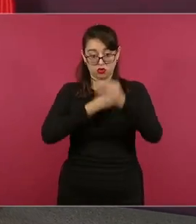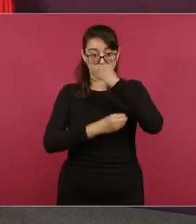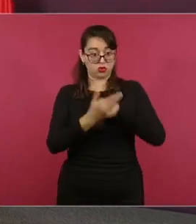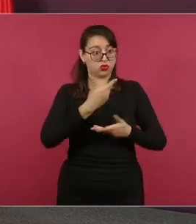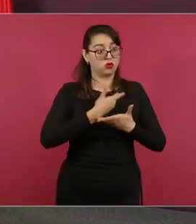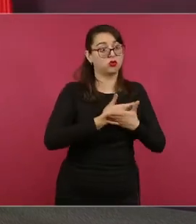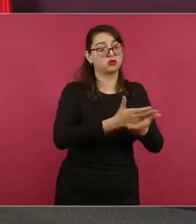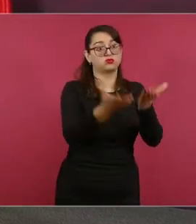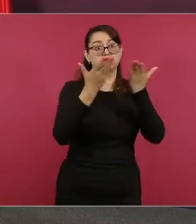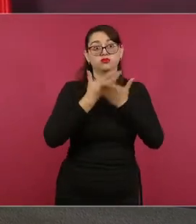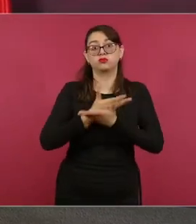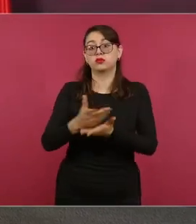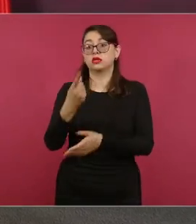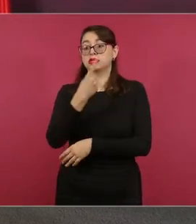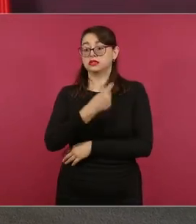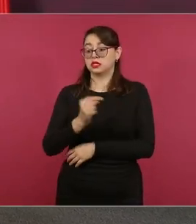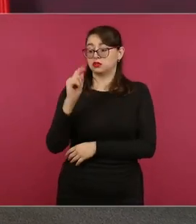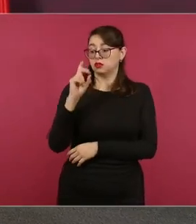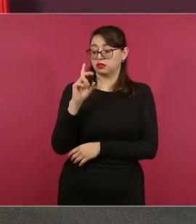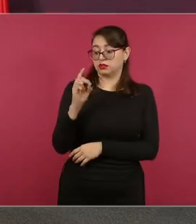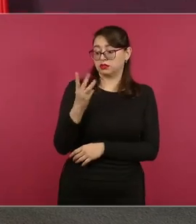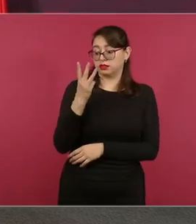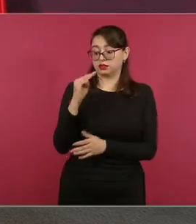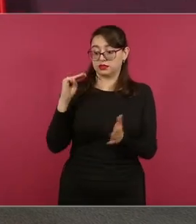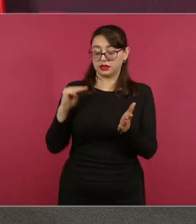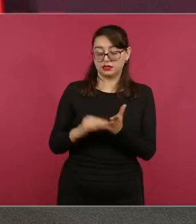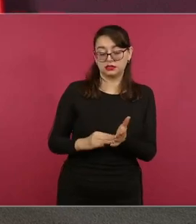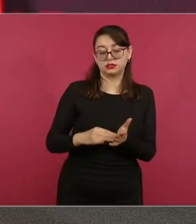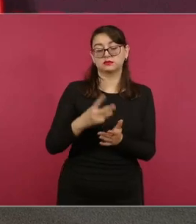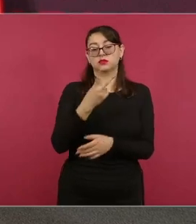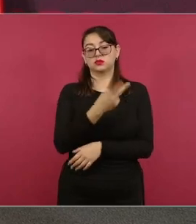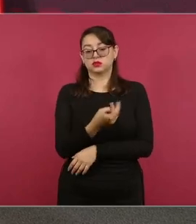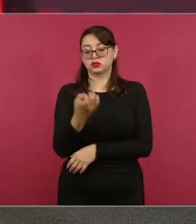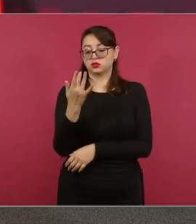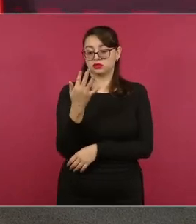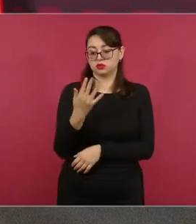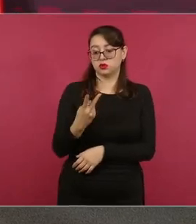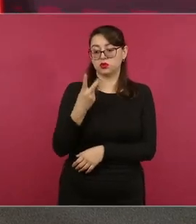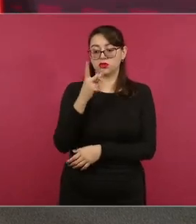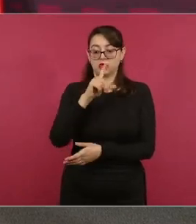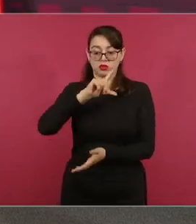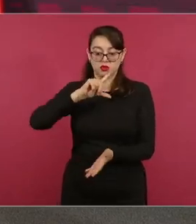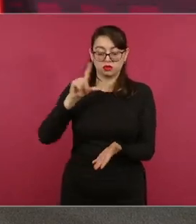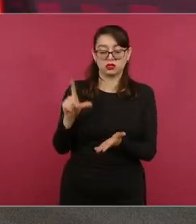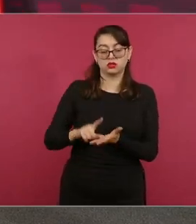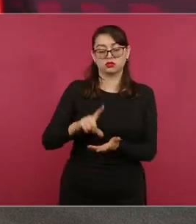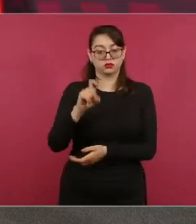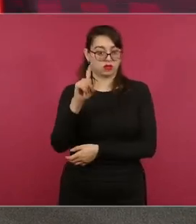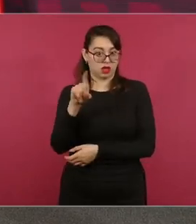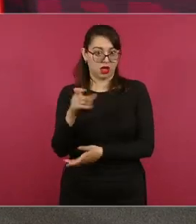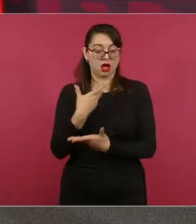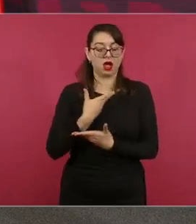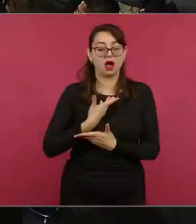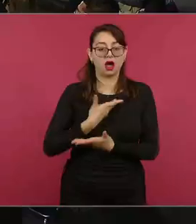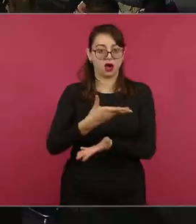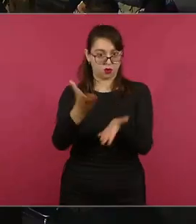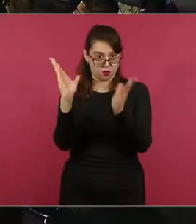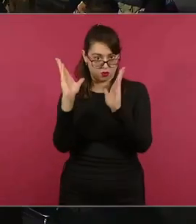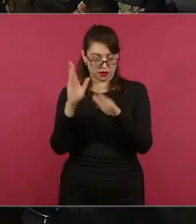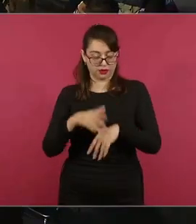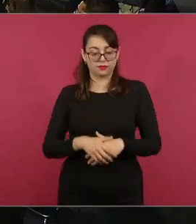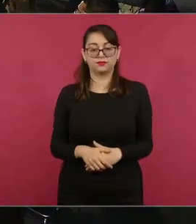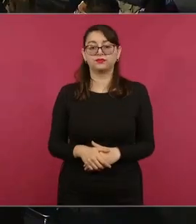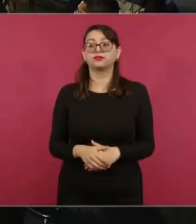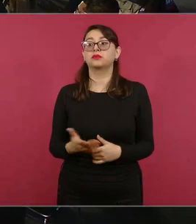así como ciento treinta y tres mil doscientos cincuenta y dos litros de agua. Se están atendiendo las